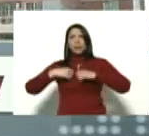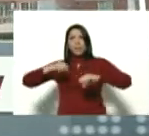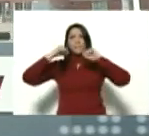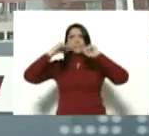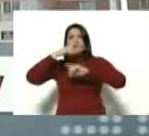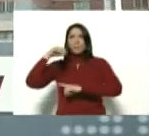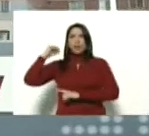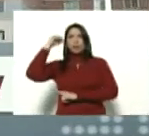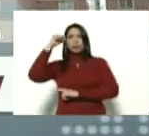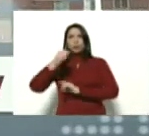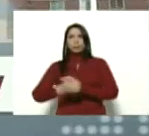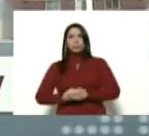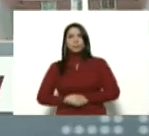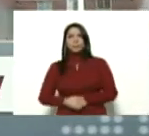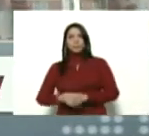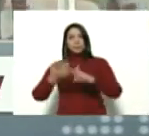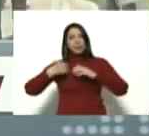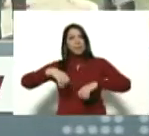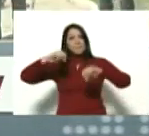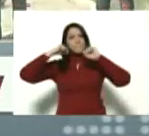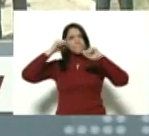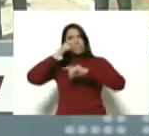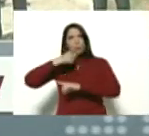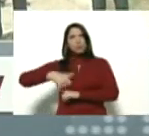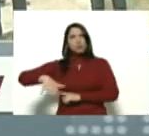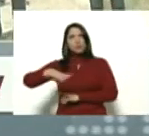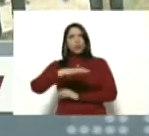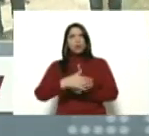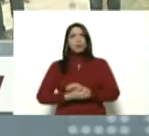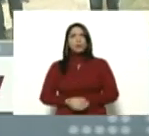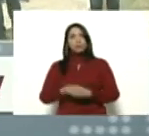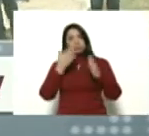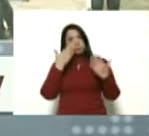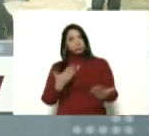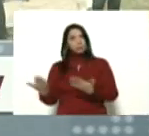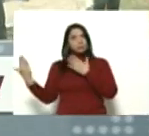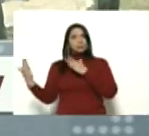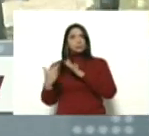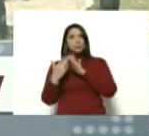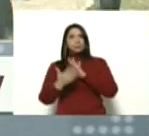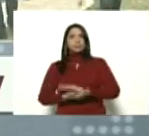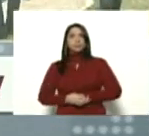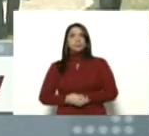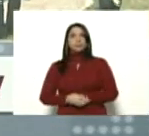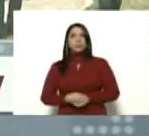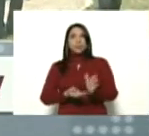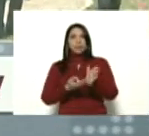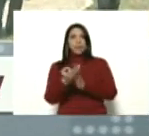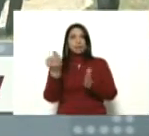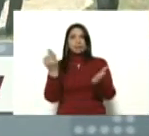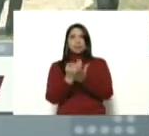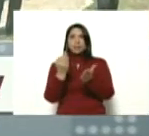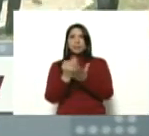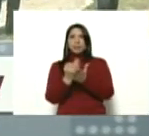maduro que viva el pueblo adelante presidente que viva el pueblo